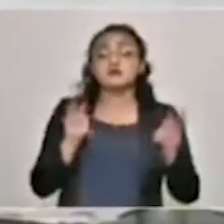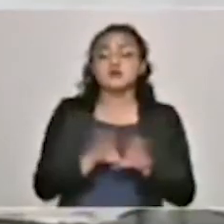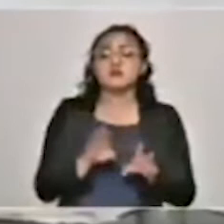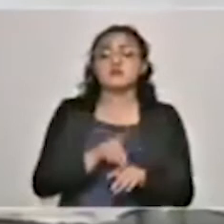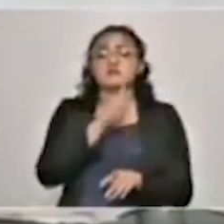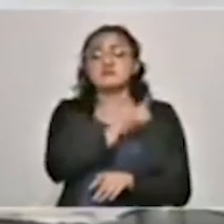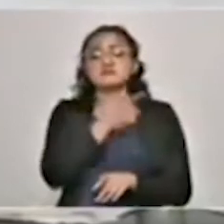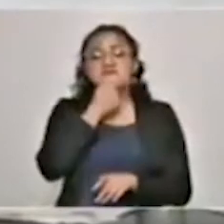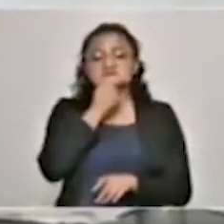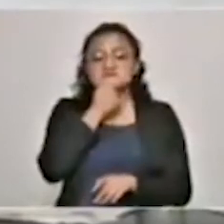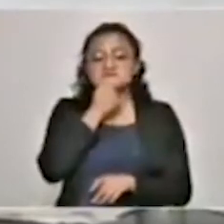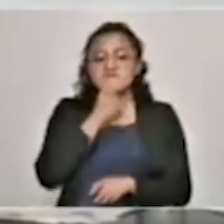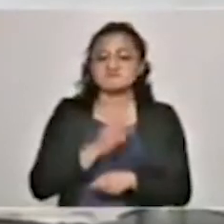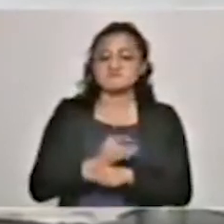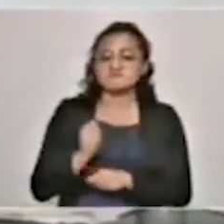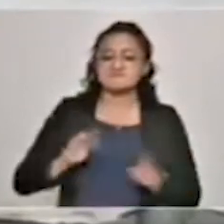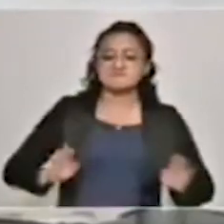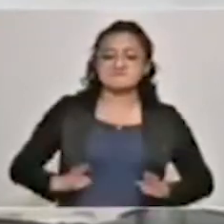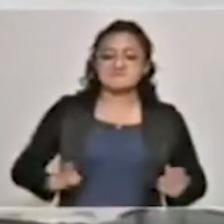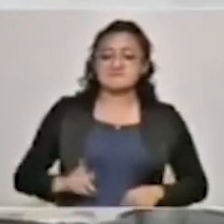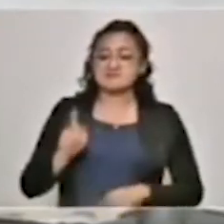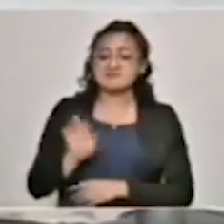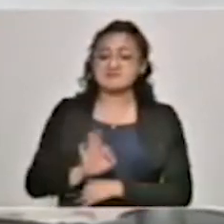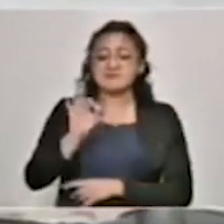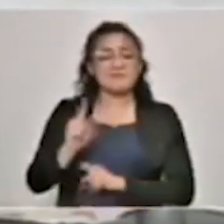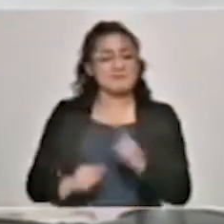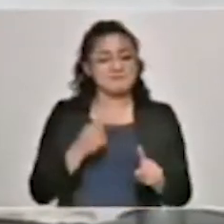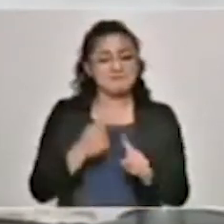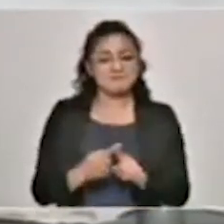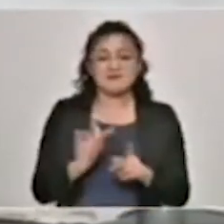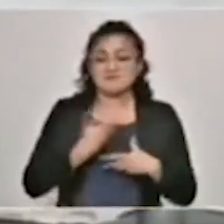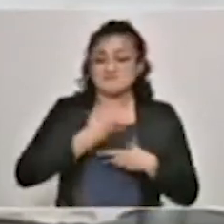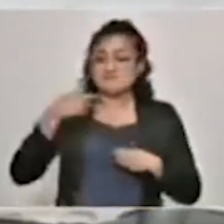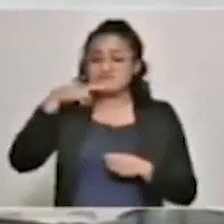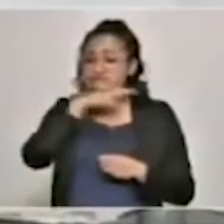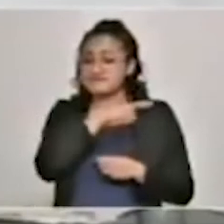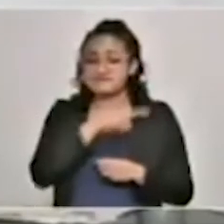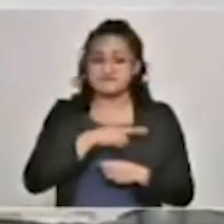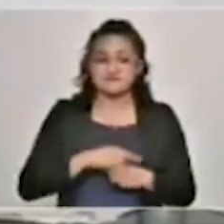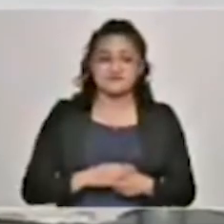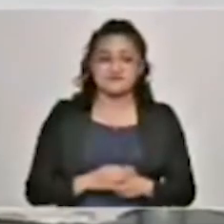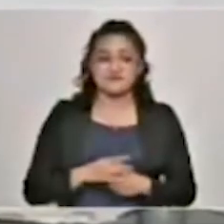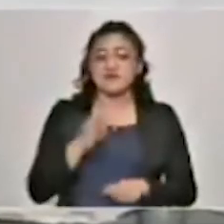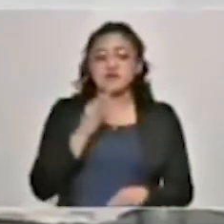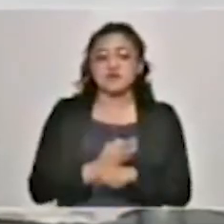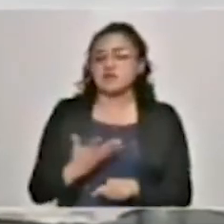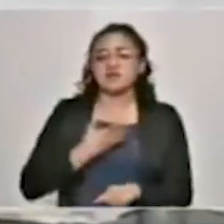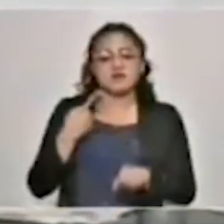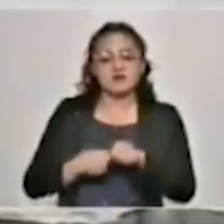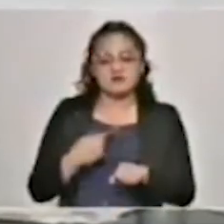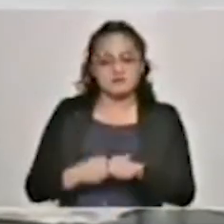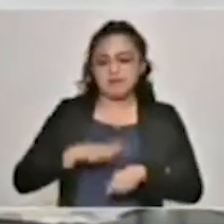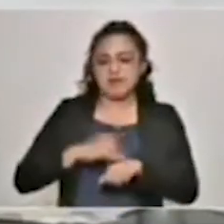británica. Esta, su característica es que es 70% más transmisible que la cepa original. No causa una